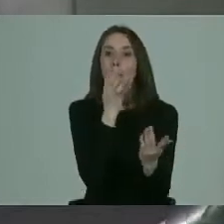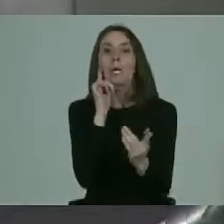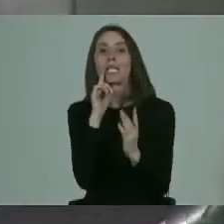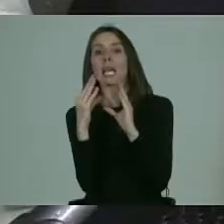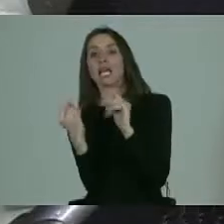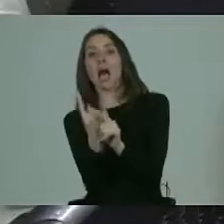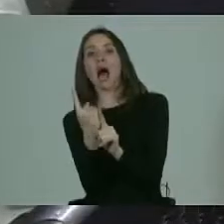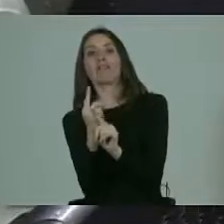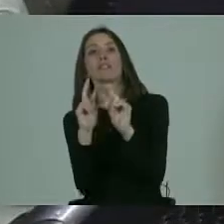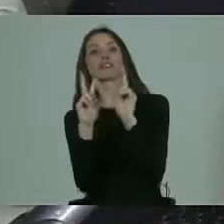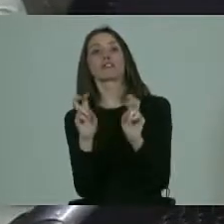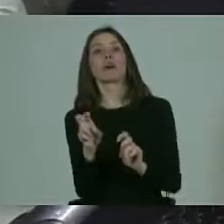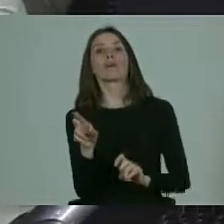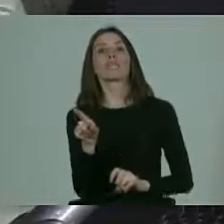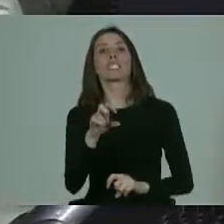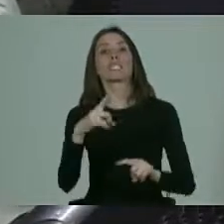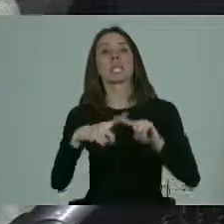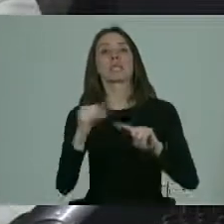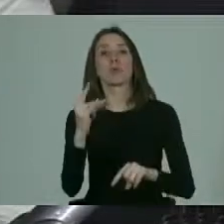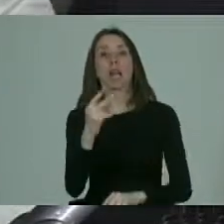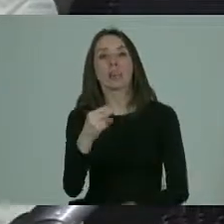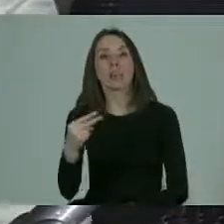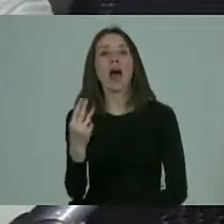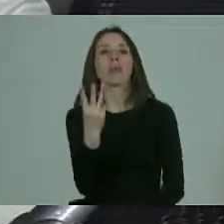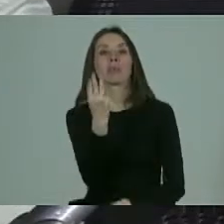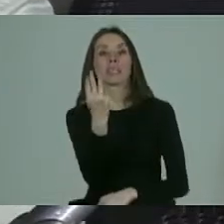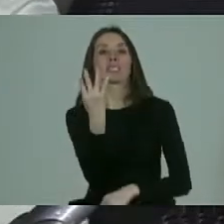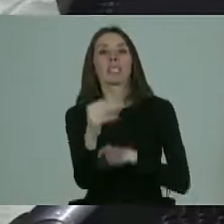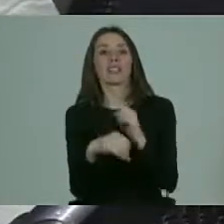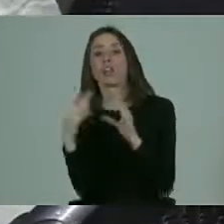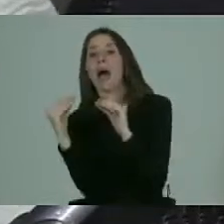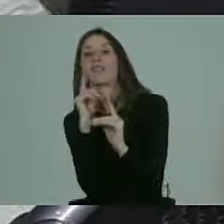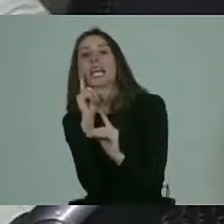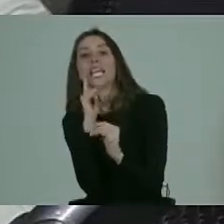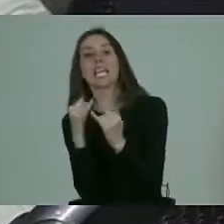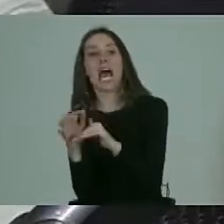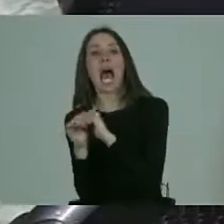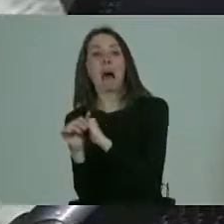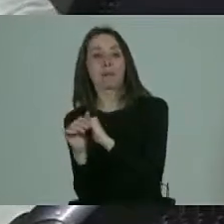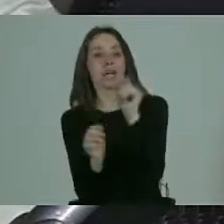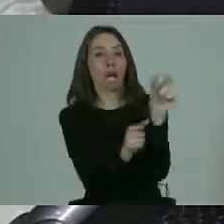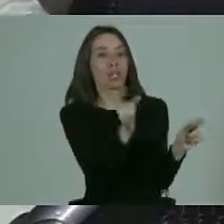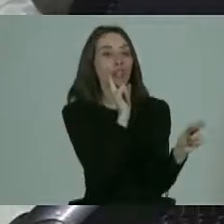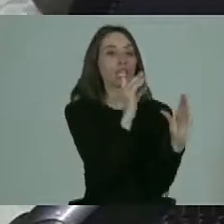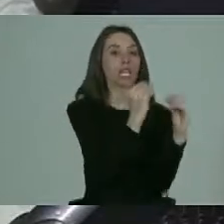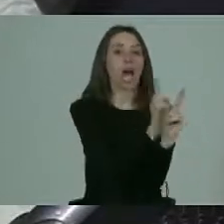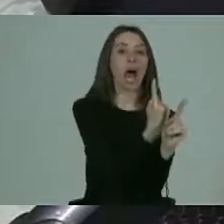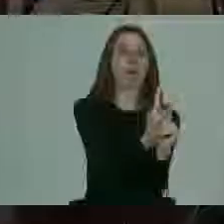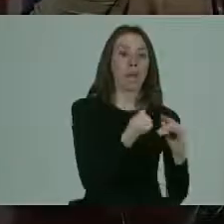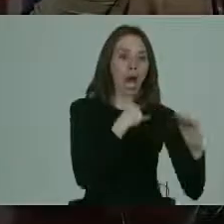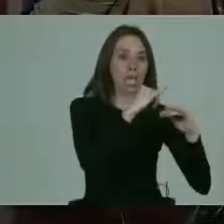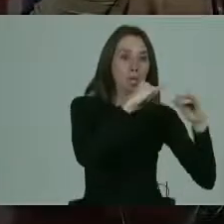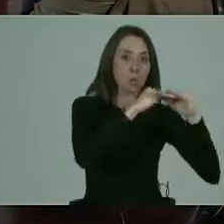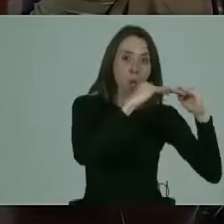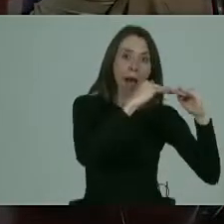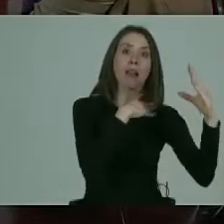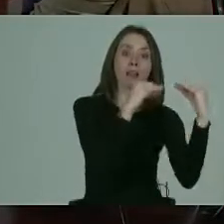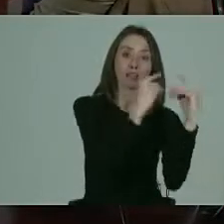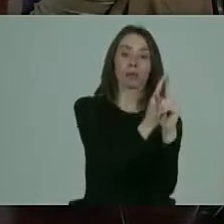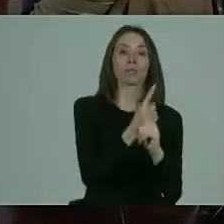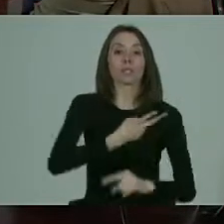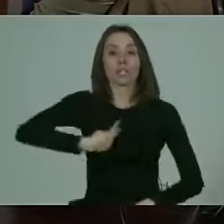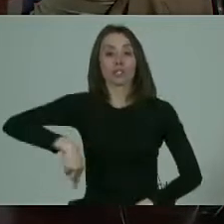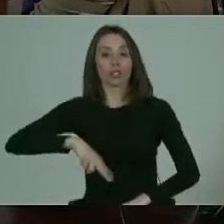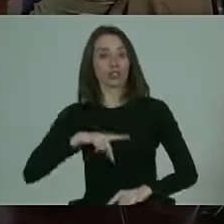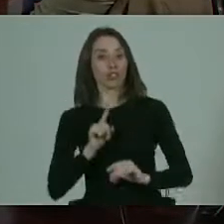habla uno de sexualidad cuando tiene 13, 14 años? Con las amigas. ¿Y ellos con quién hablan? Porque tienen que hablar con sus pares. Pero si nosotros no les